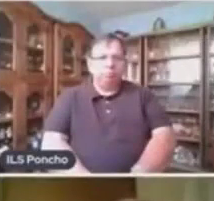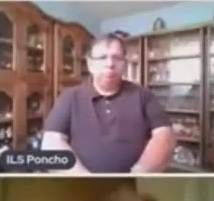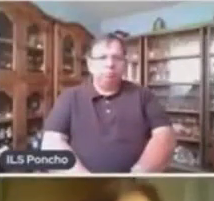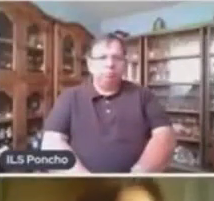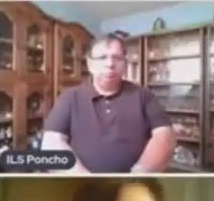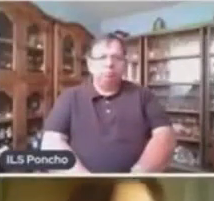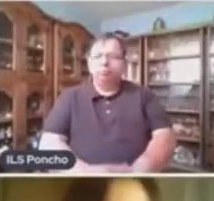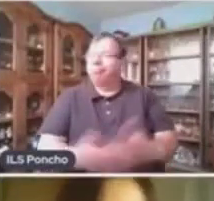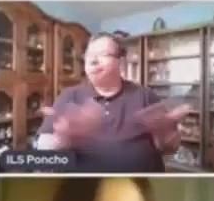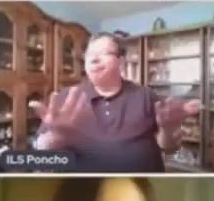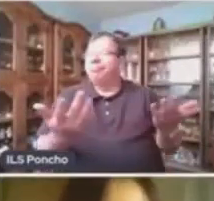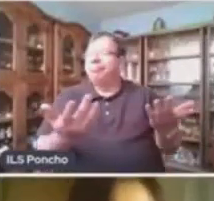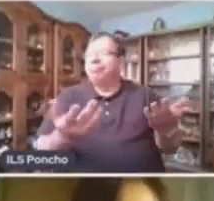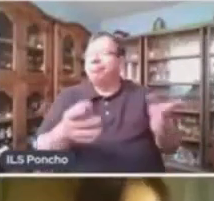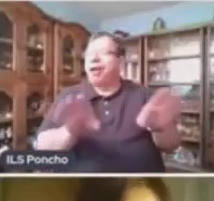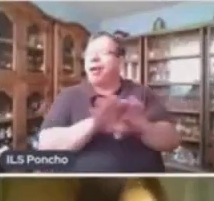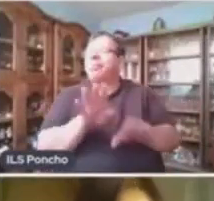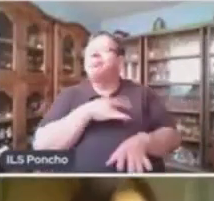Texto ¿Cómo ves, Víctor?